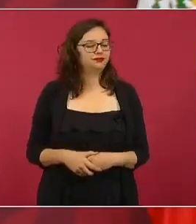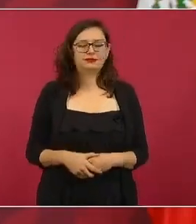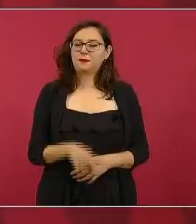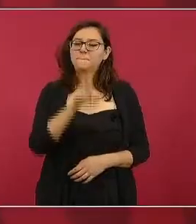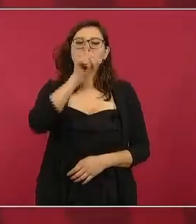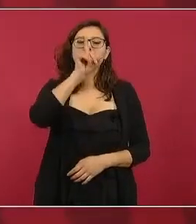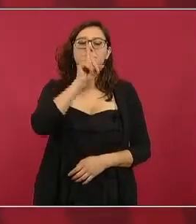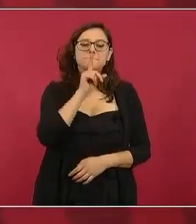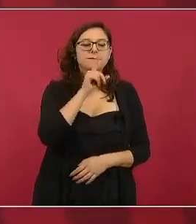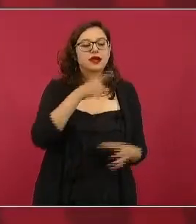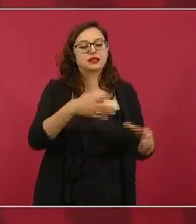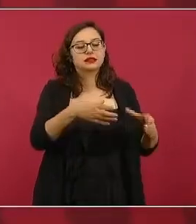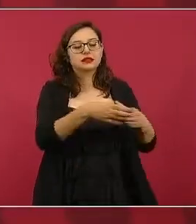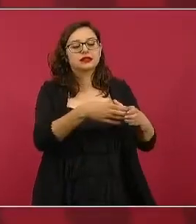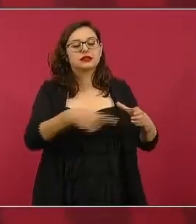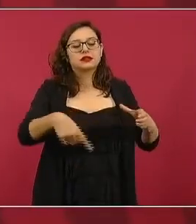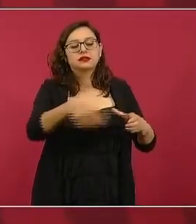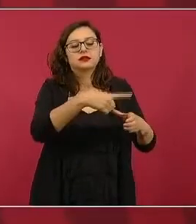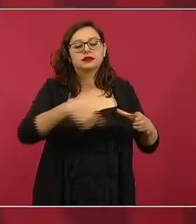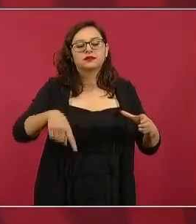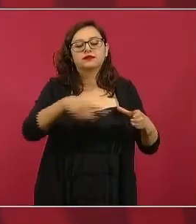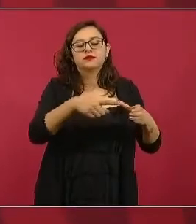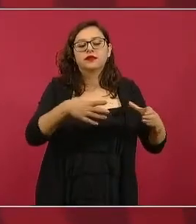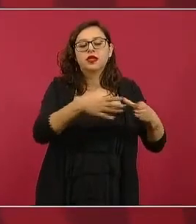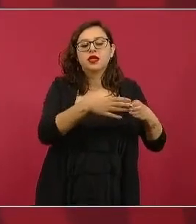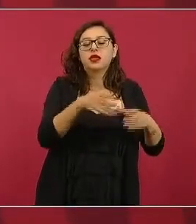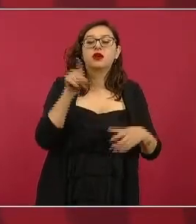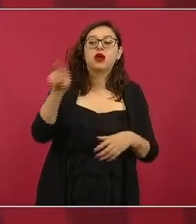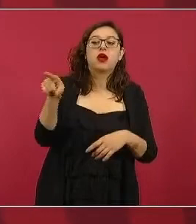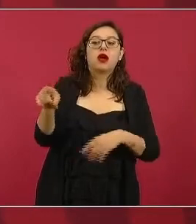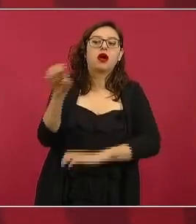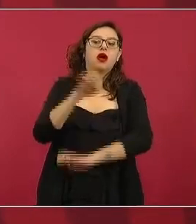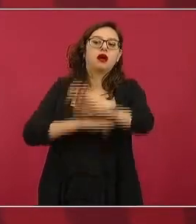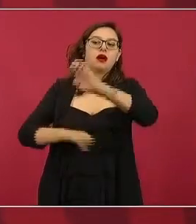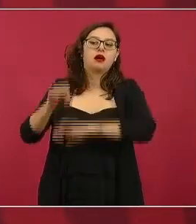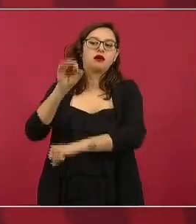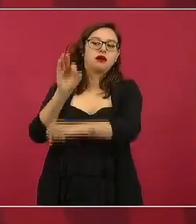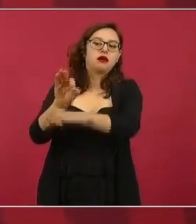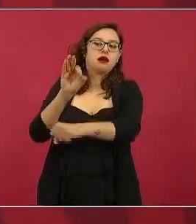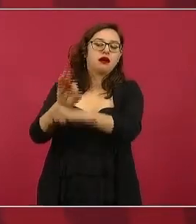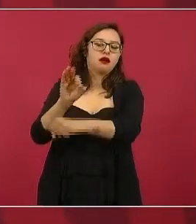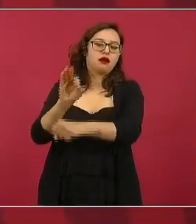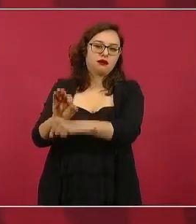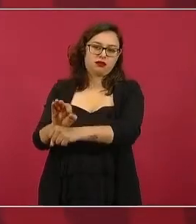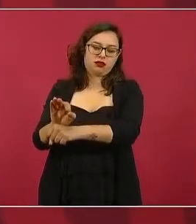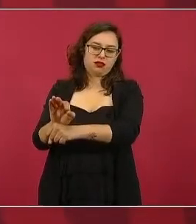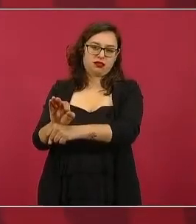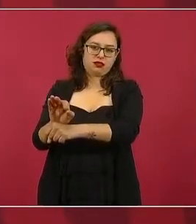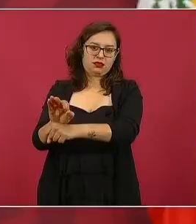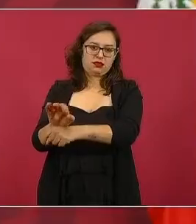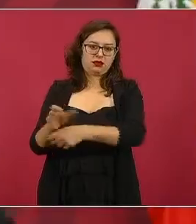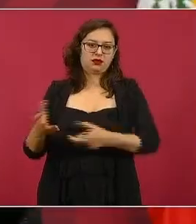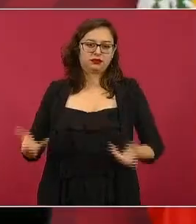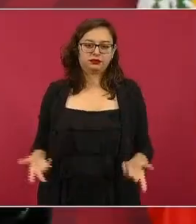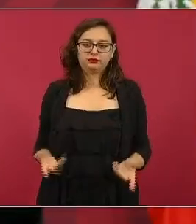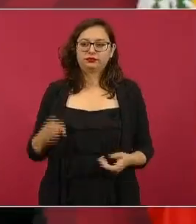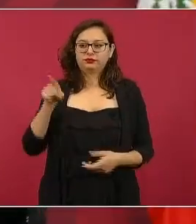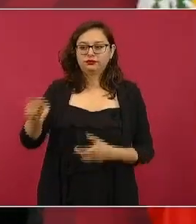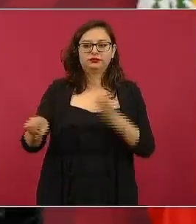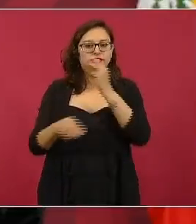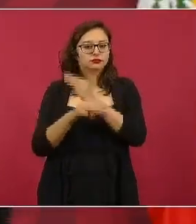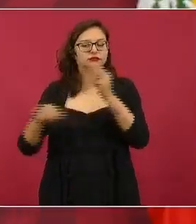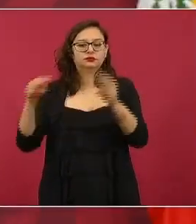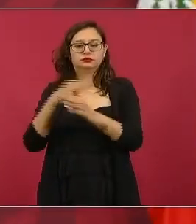permiso para extraer material y les estamos proponiendo de que